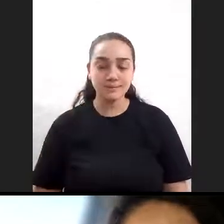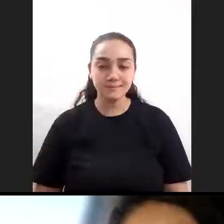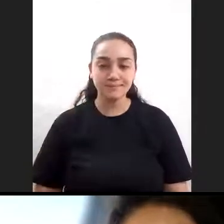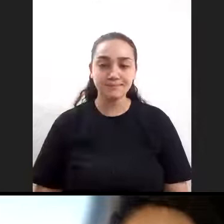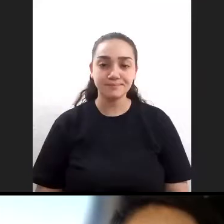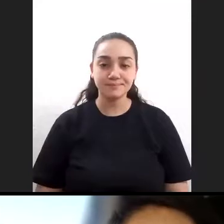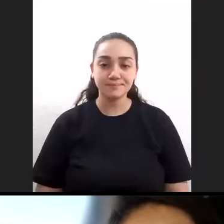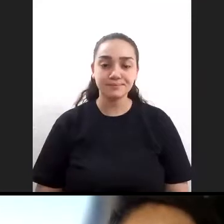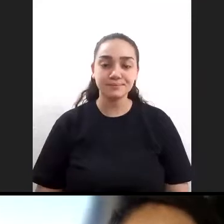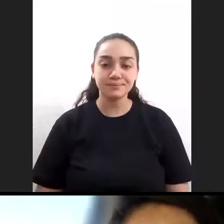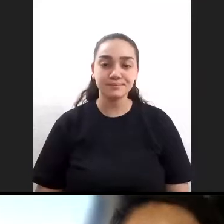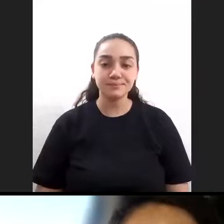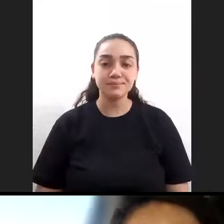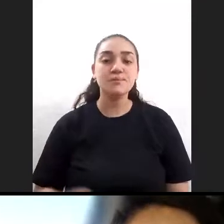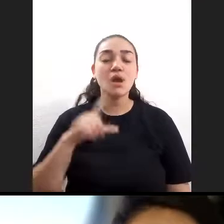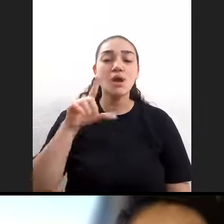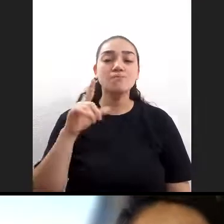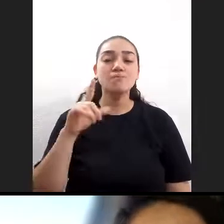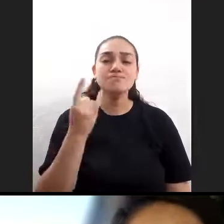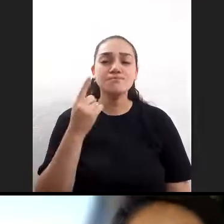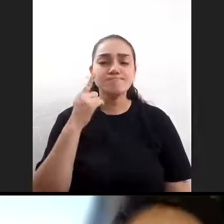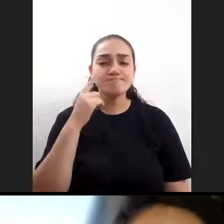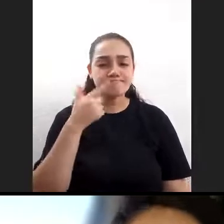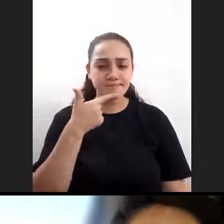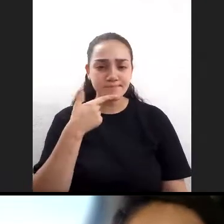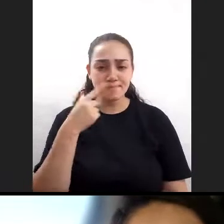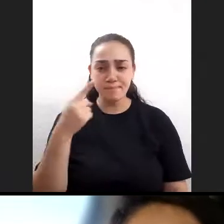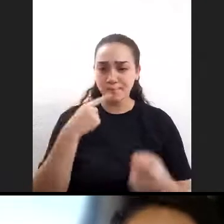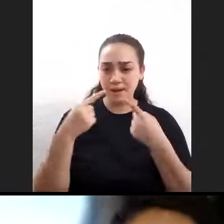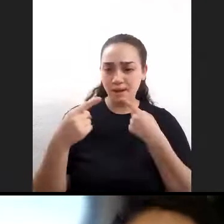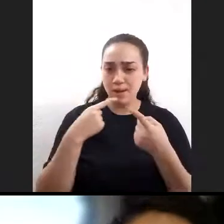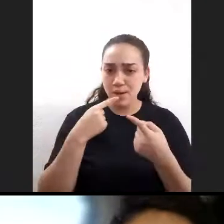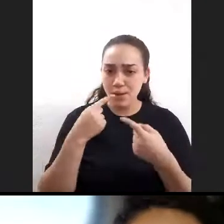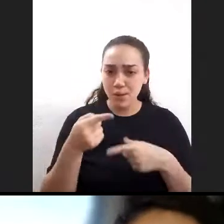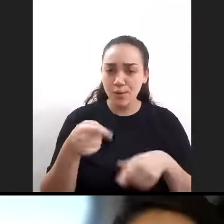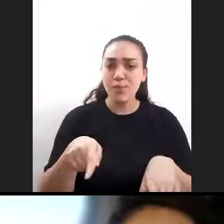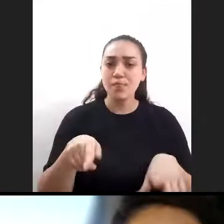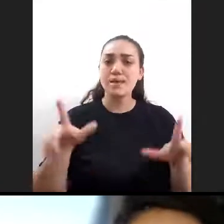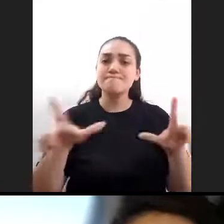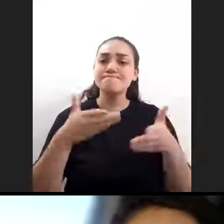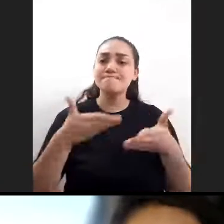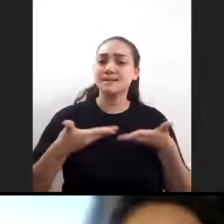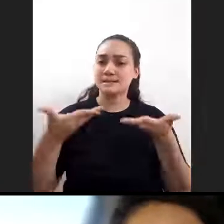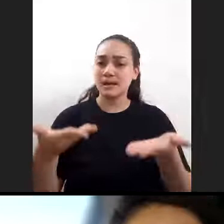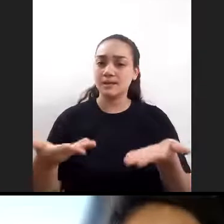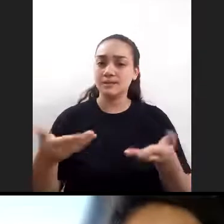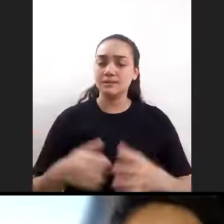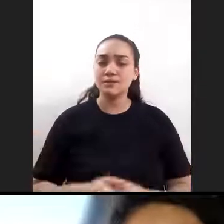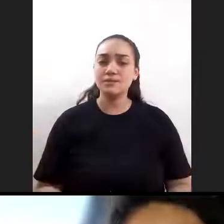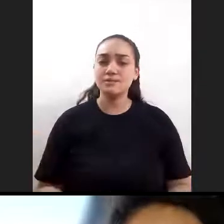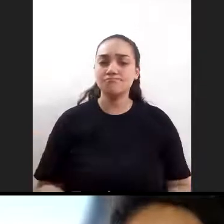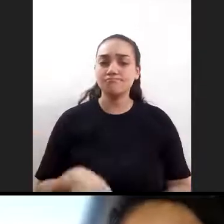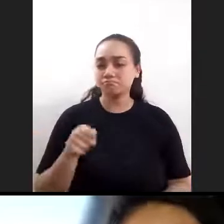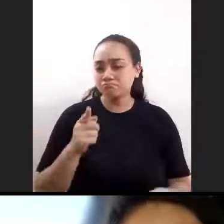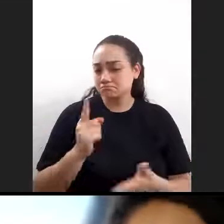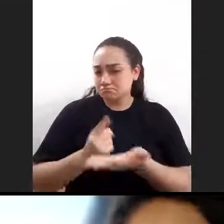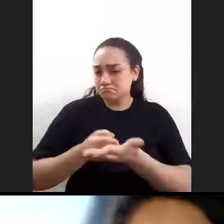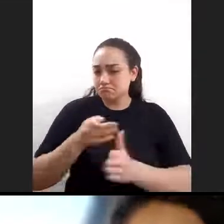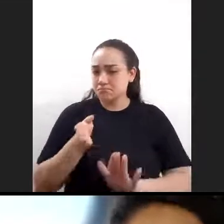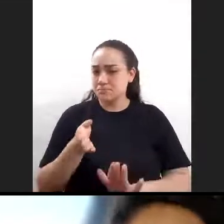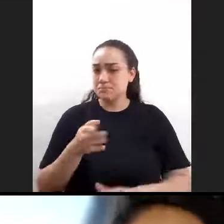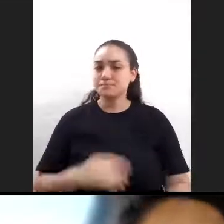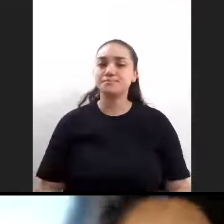algunas preguntas como para para organizar tu presentación pero lo dejo un poco a tu criterio en base a lo que lo que estuvo